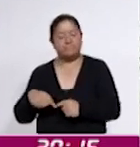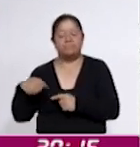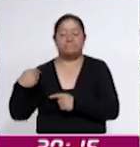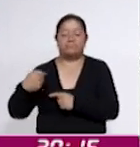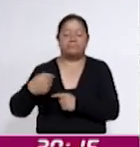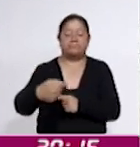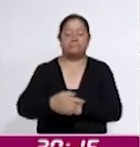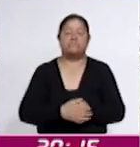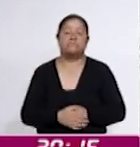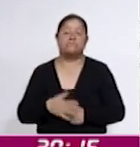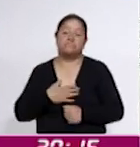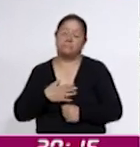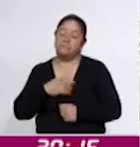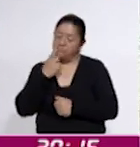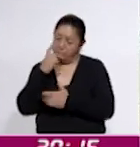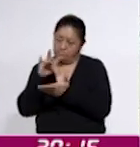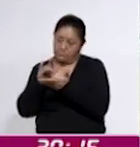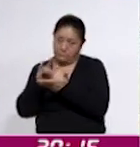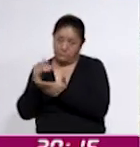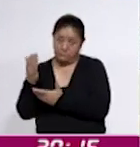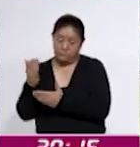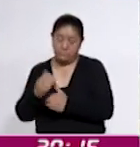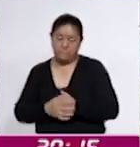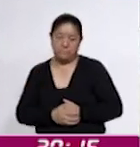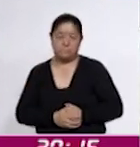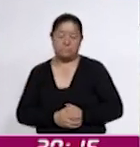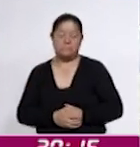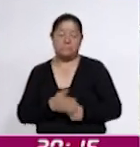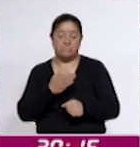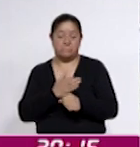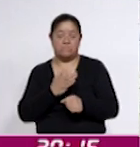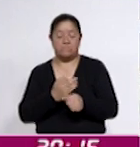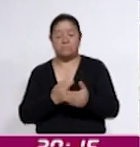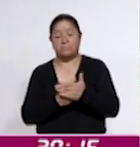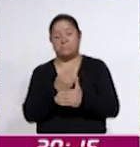agradecidos porque aquí, en este proyecto,